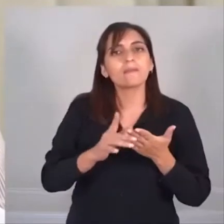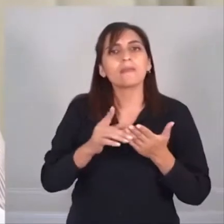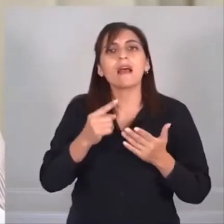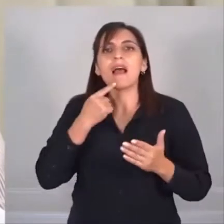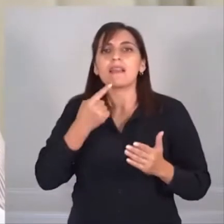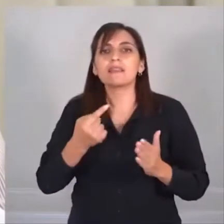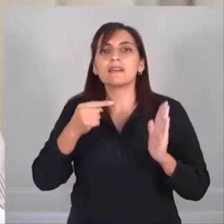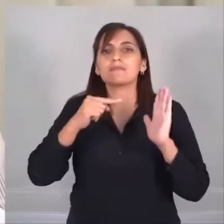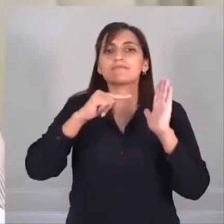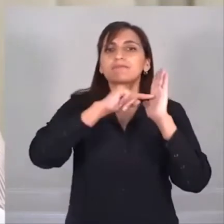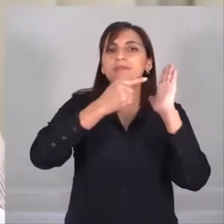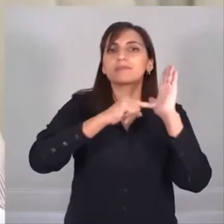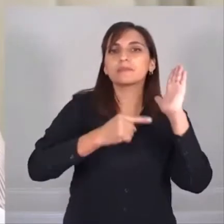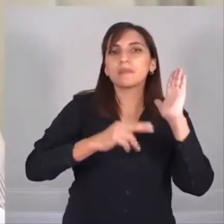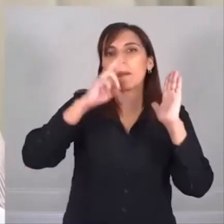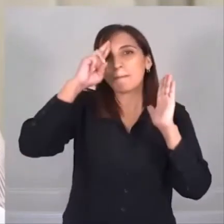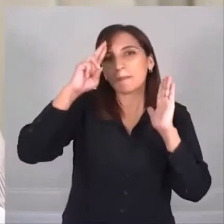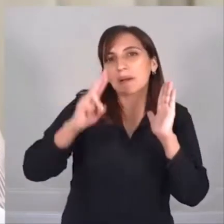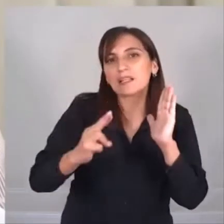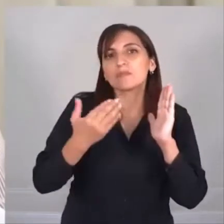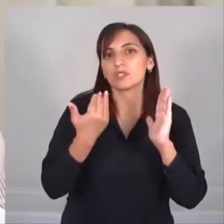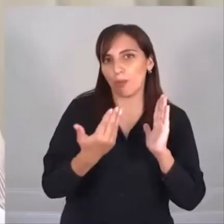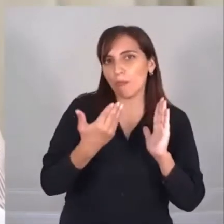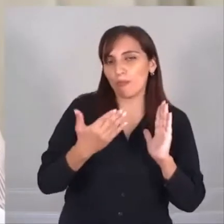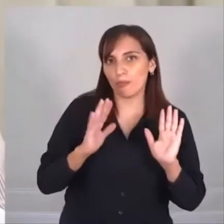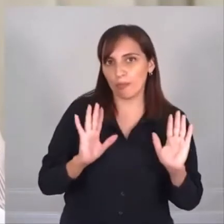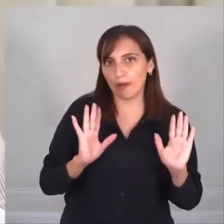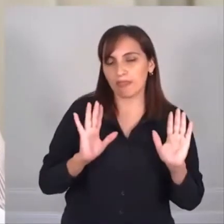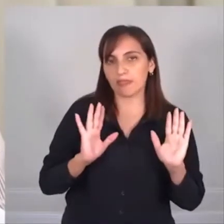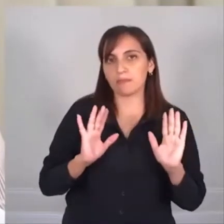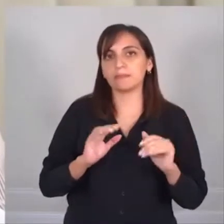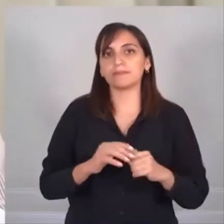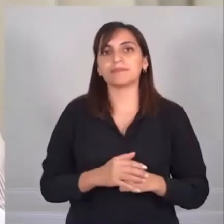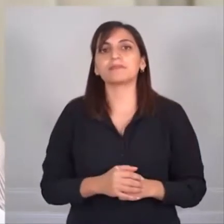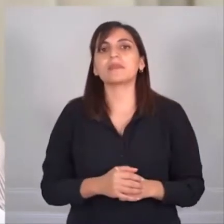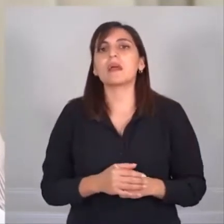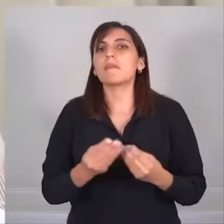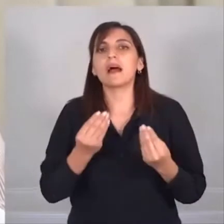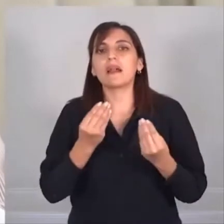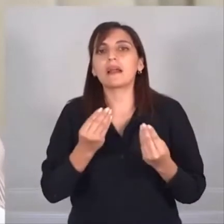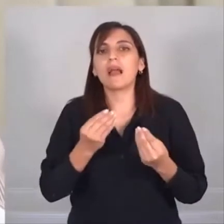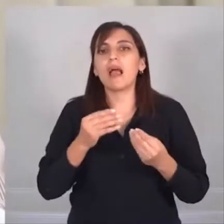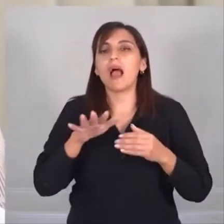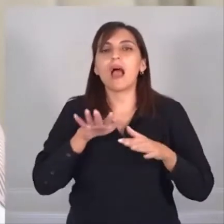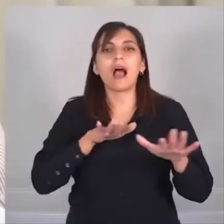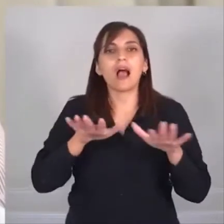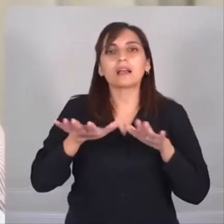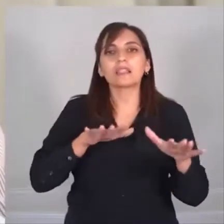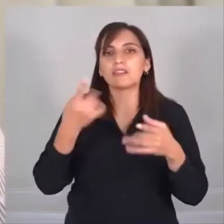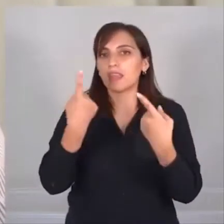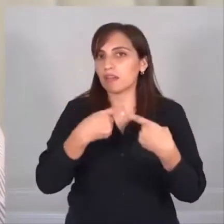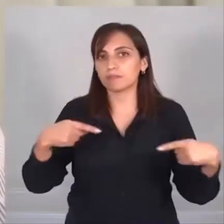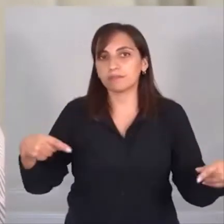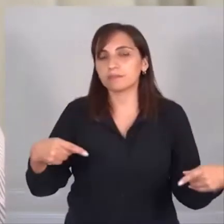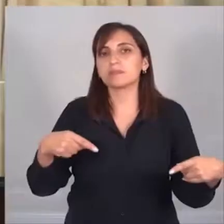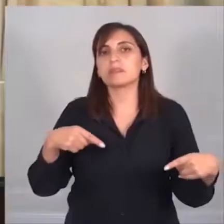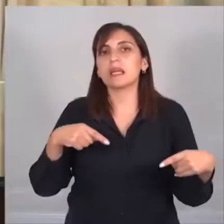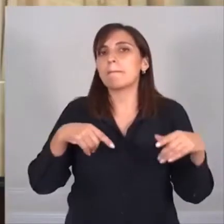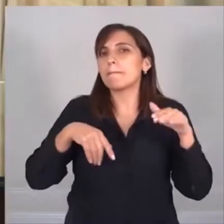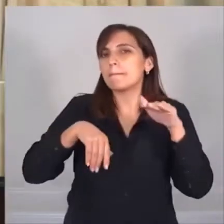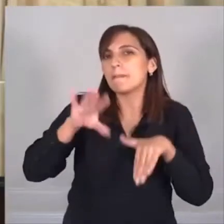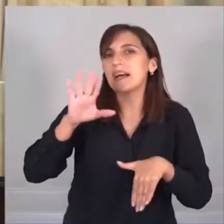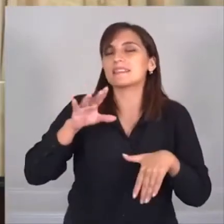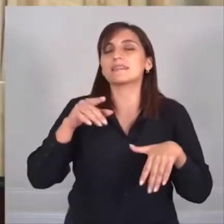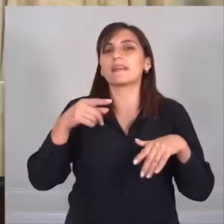excepciones al aislamiento social, preventivo y obligatorio para determinadas actividades. Estas son mayormente